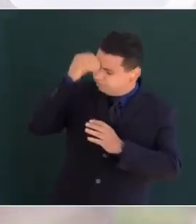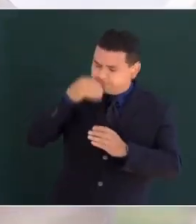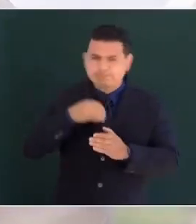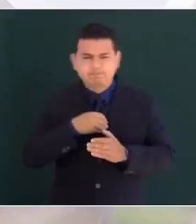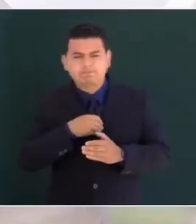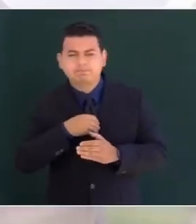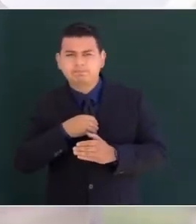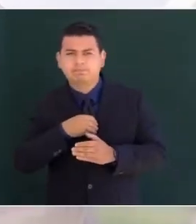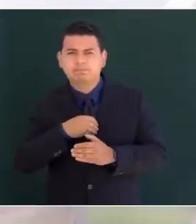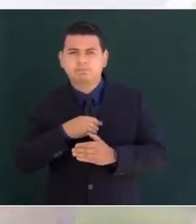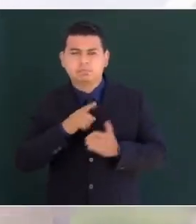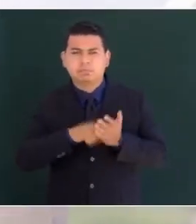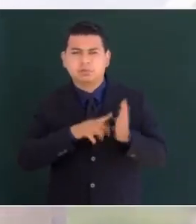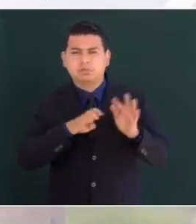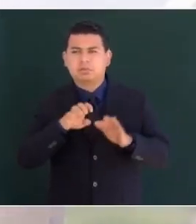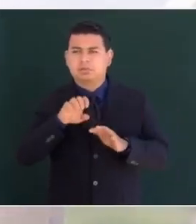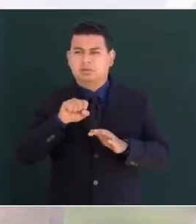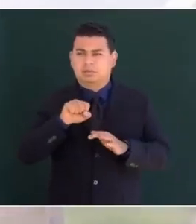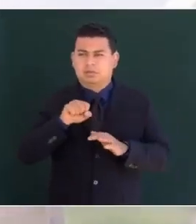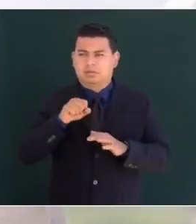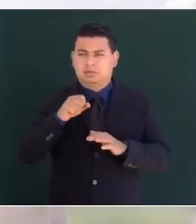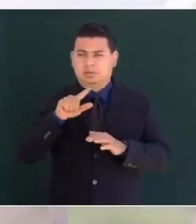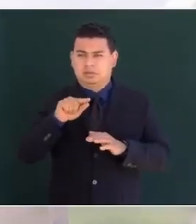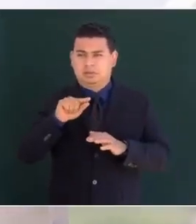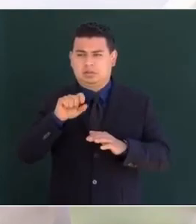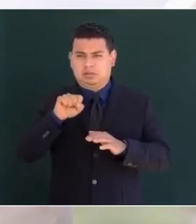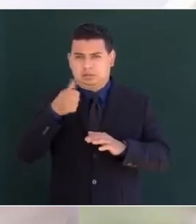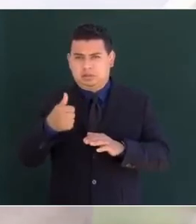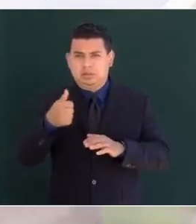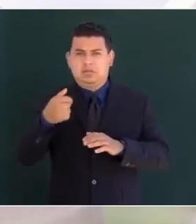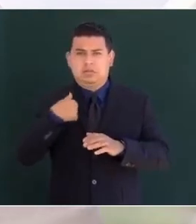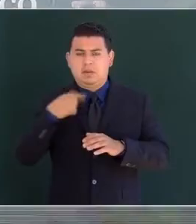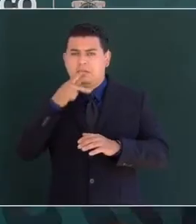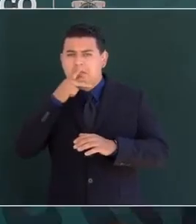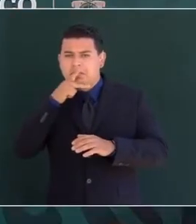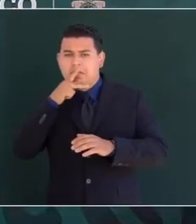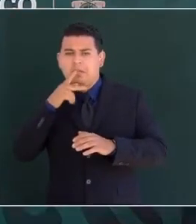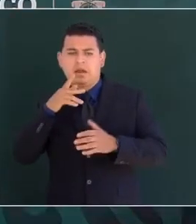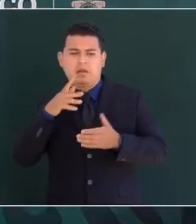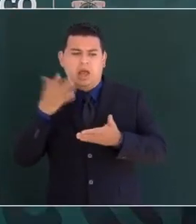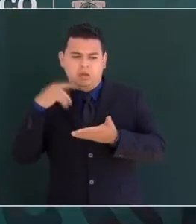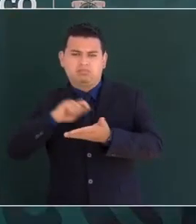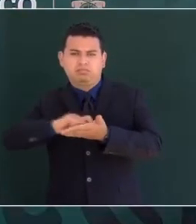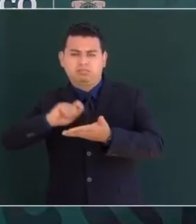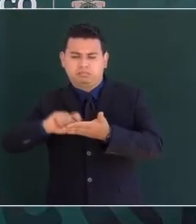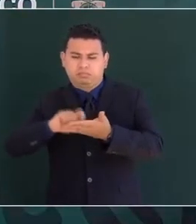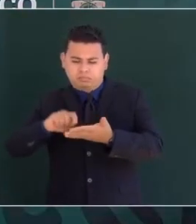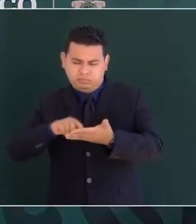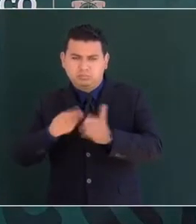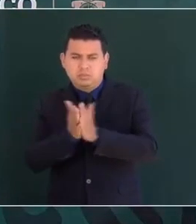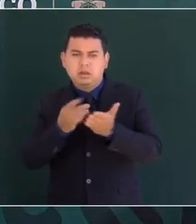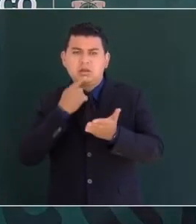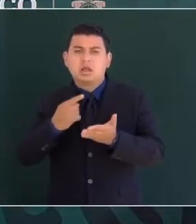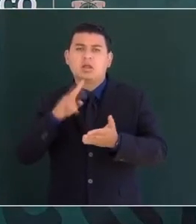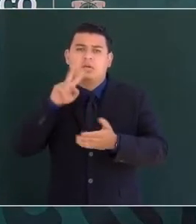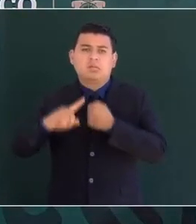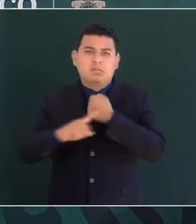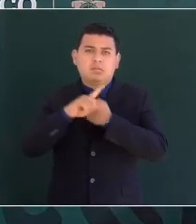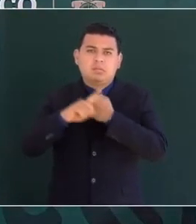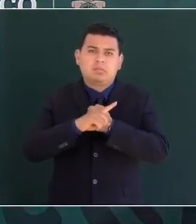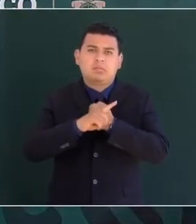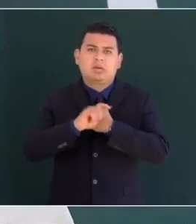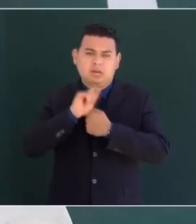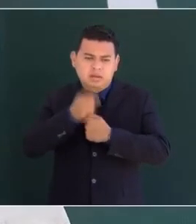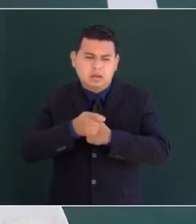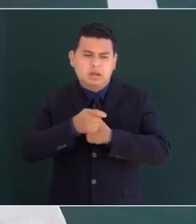En 1966, mi padre escribió que tenía problemas, pero que todos los problemas de esos se convertían